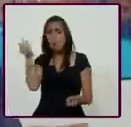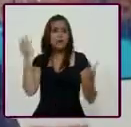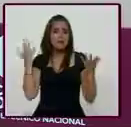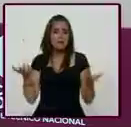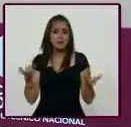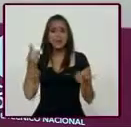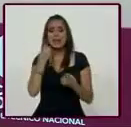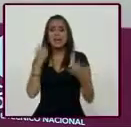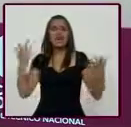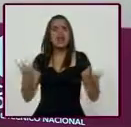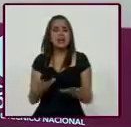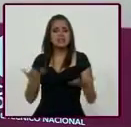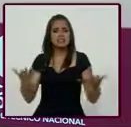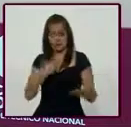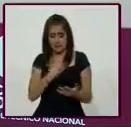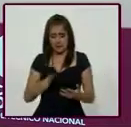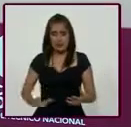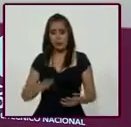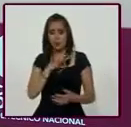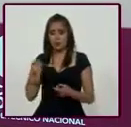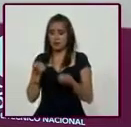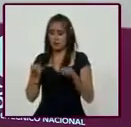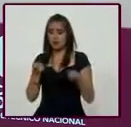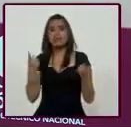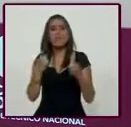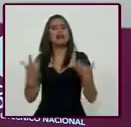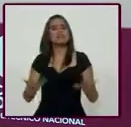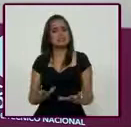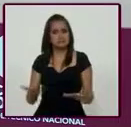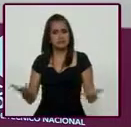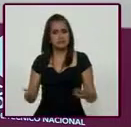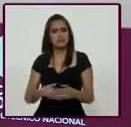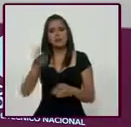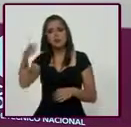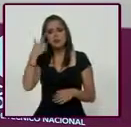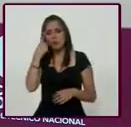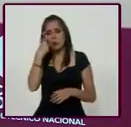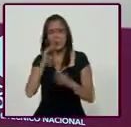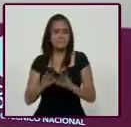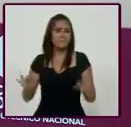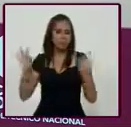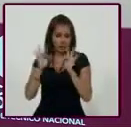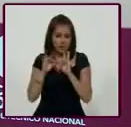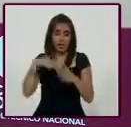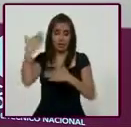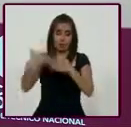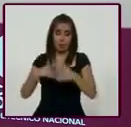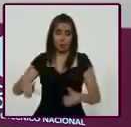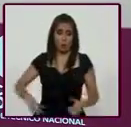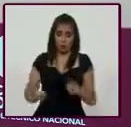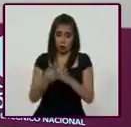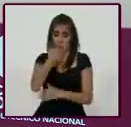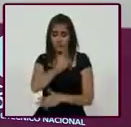alguien sentado ahí y teniendo la capacidad de dirigir el tránsito? Y sobre todo, Javier, un elemento fundamental. El próximo gobierno tiene